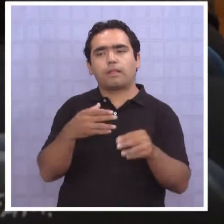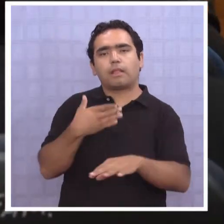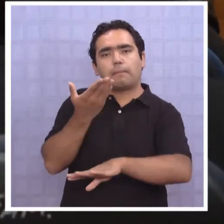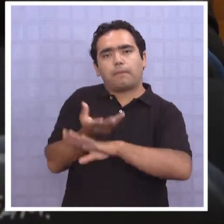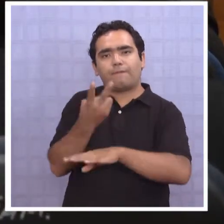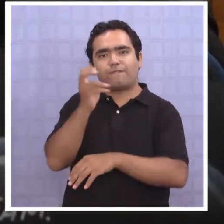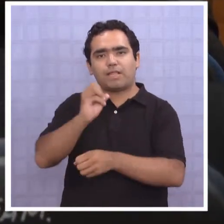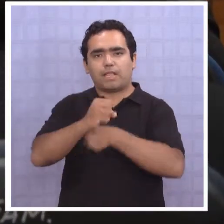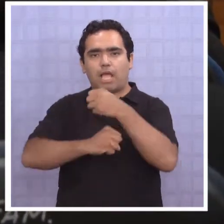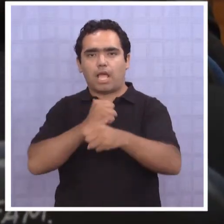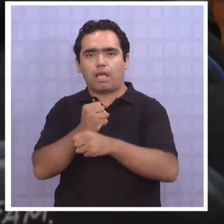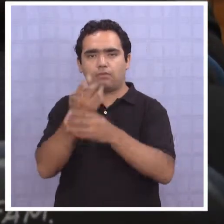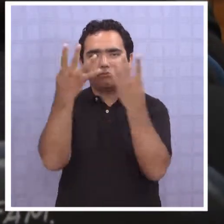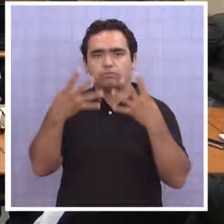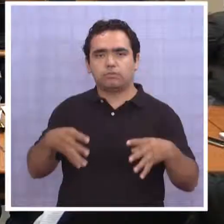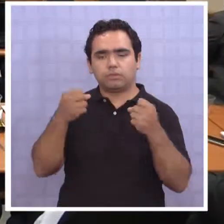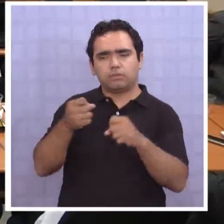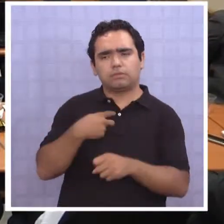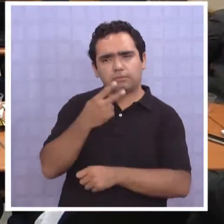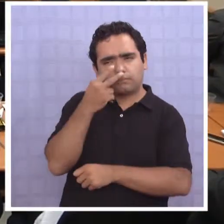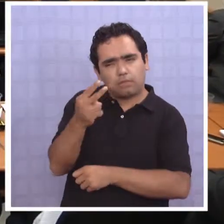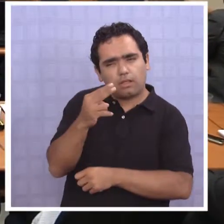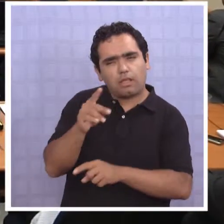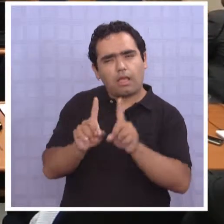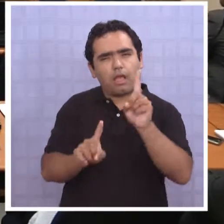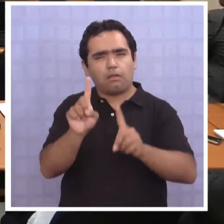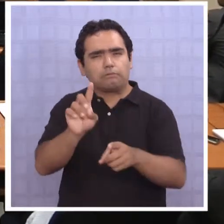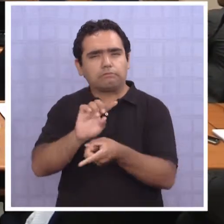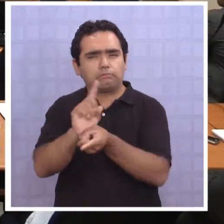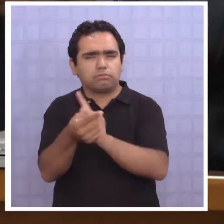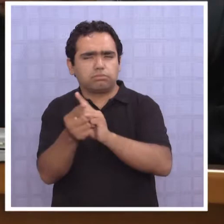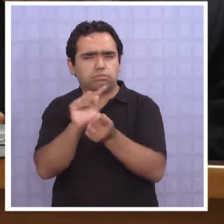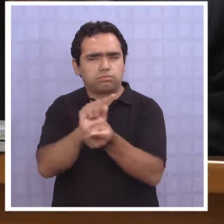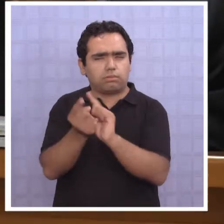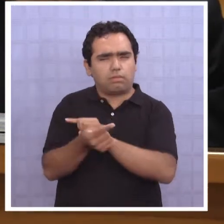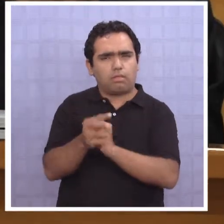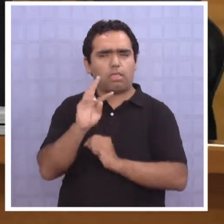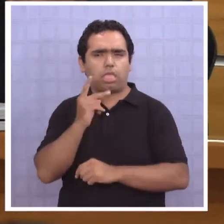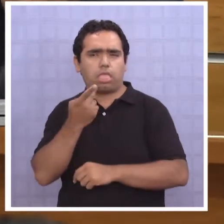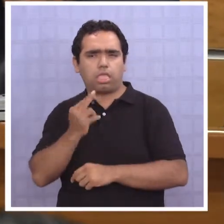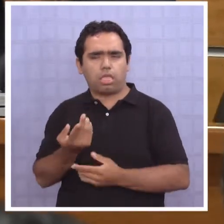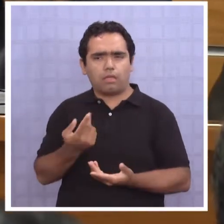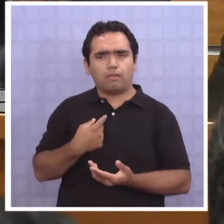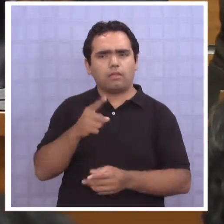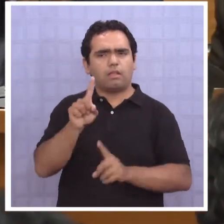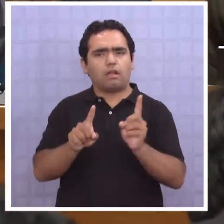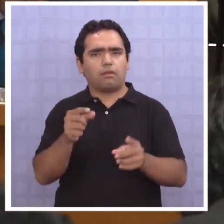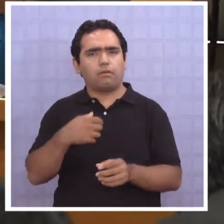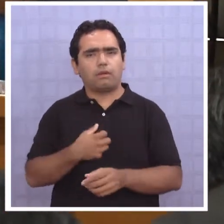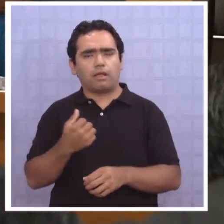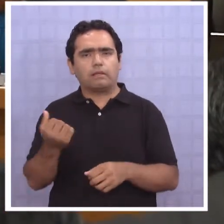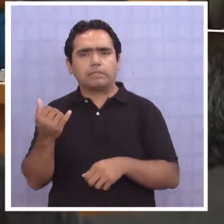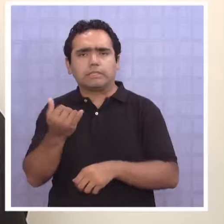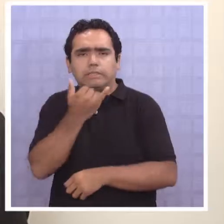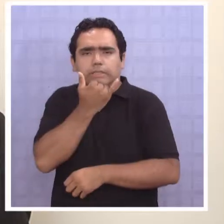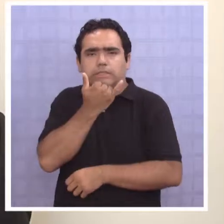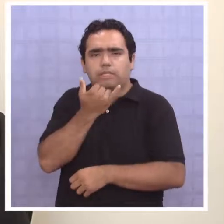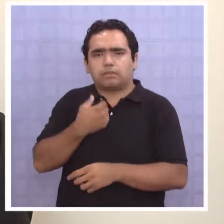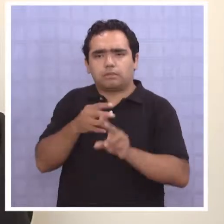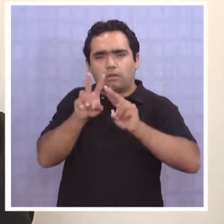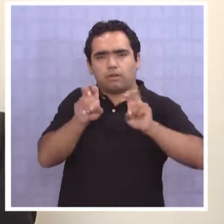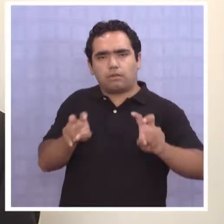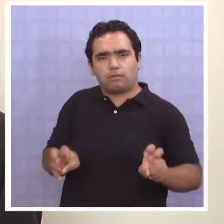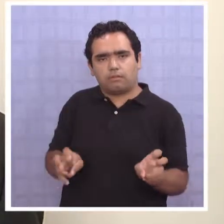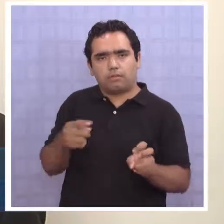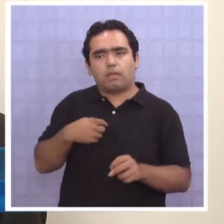presidio. Reveló varias inconsistencias y falencias de esta investigación. Creemos que